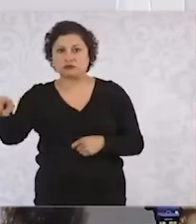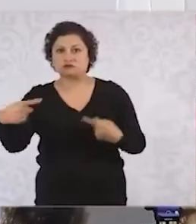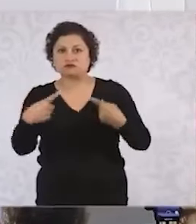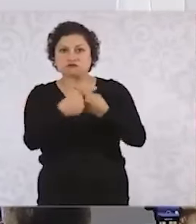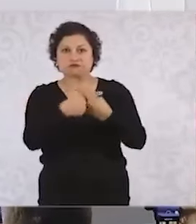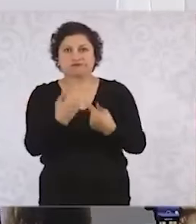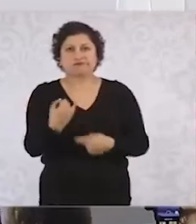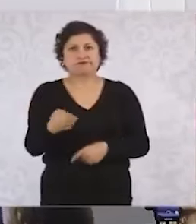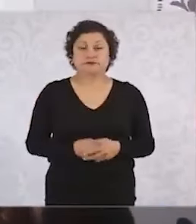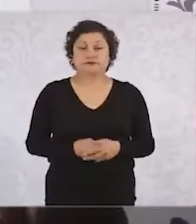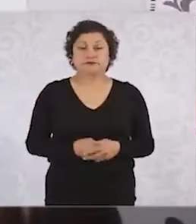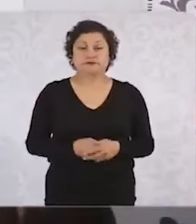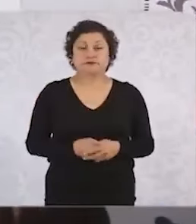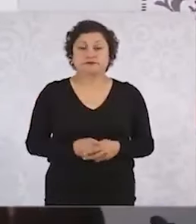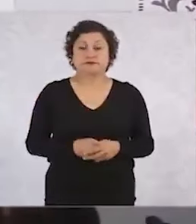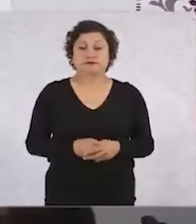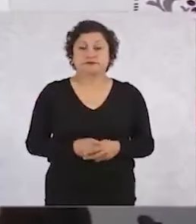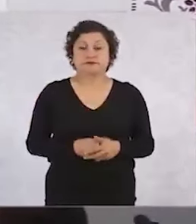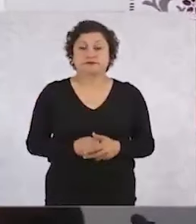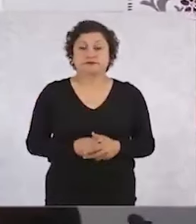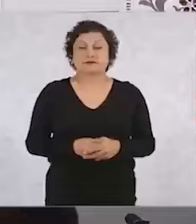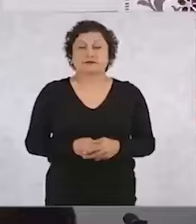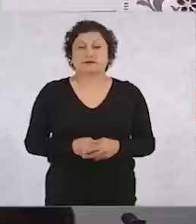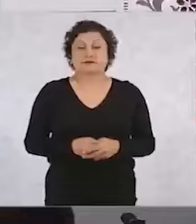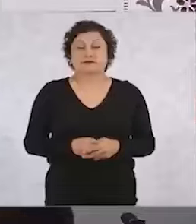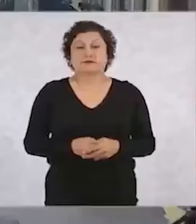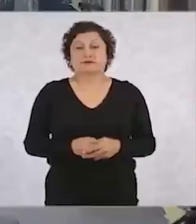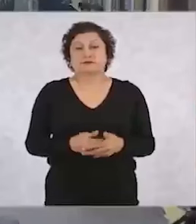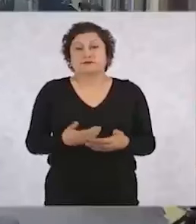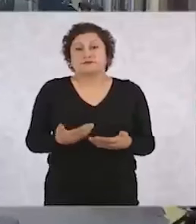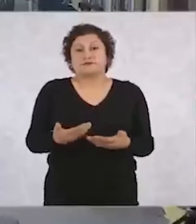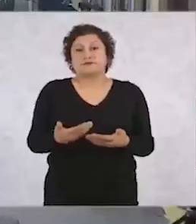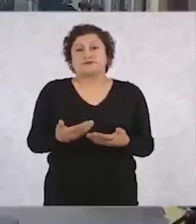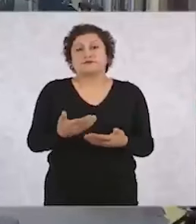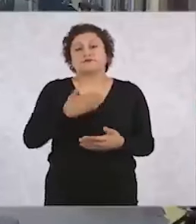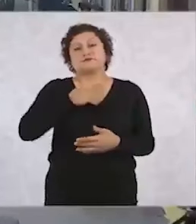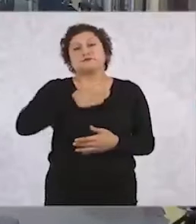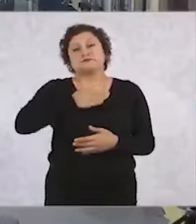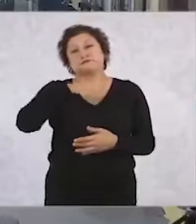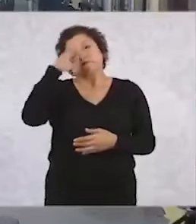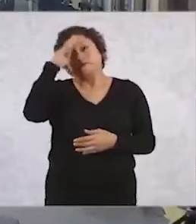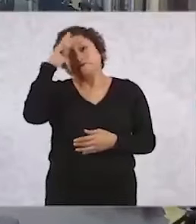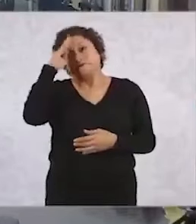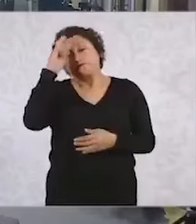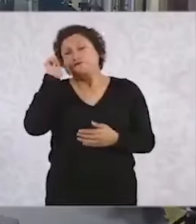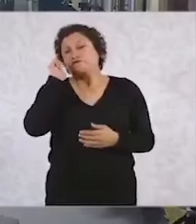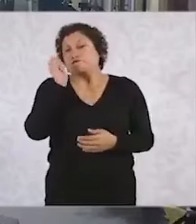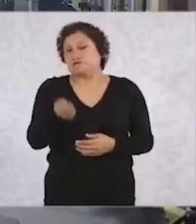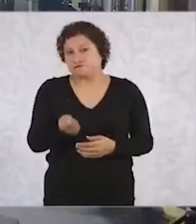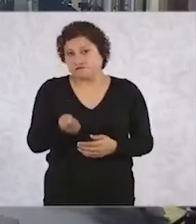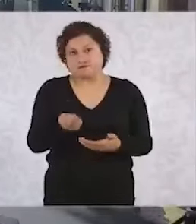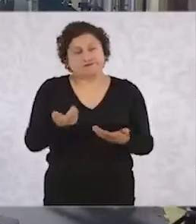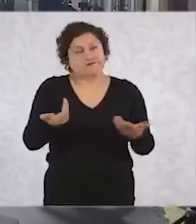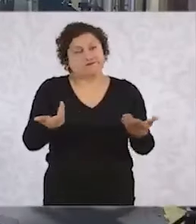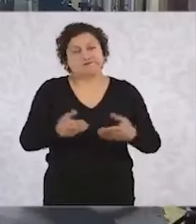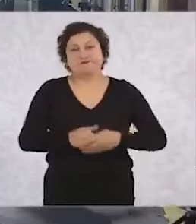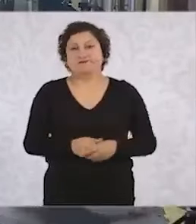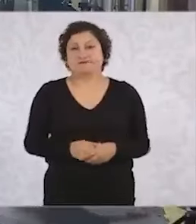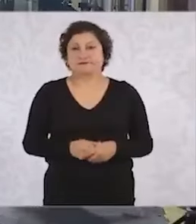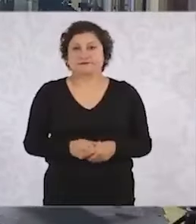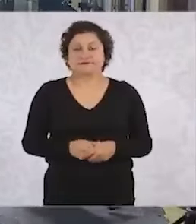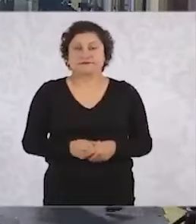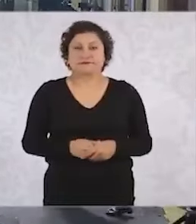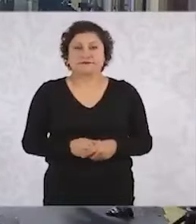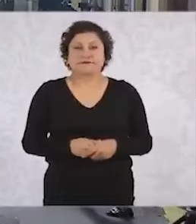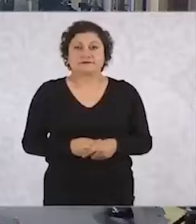Judicial. ¿Qué pienso yo que pretenden con esto? Primero, que nosotros digamos